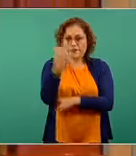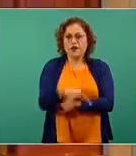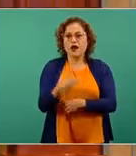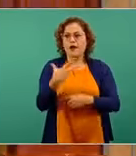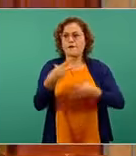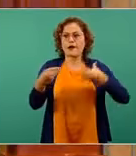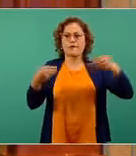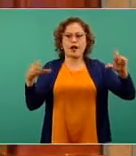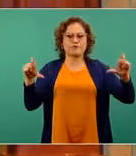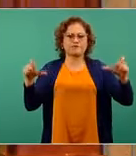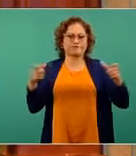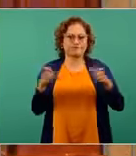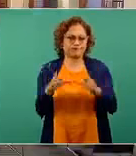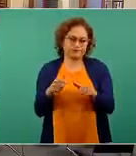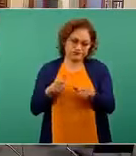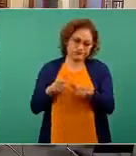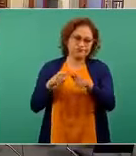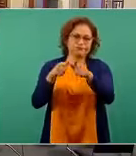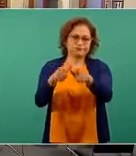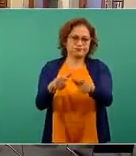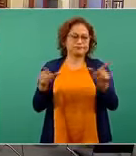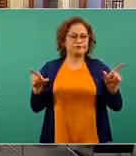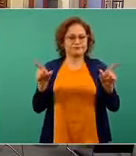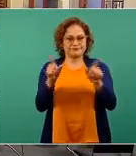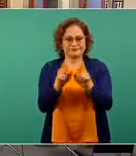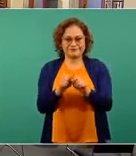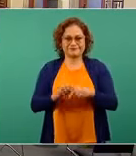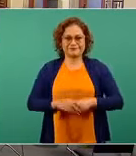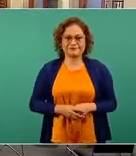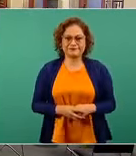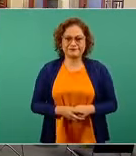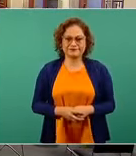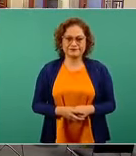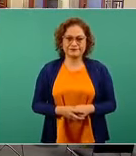siguientes semanas. Sería la actividad para esta noche.